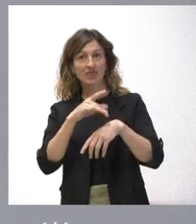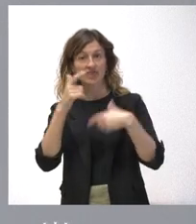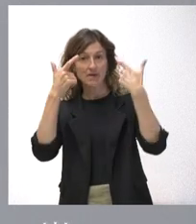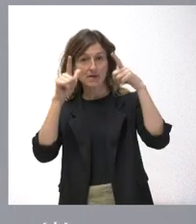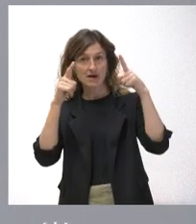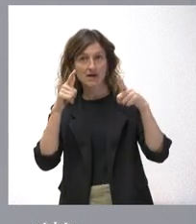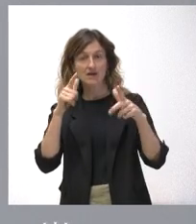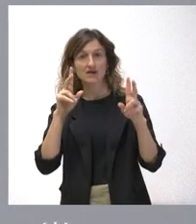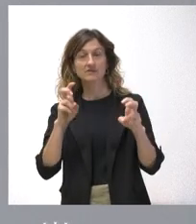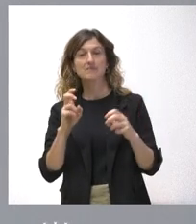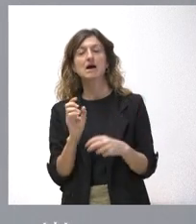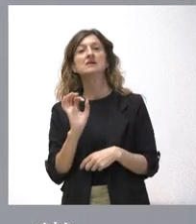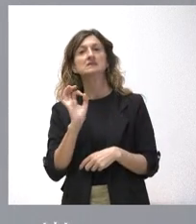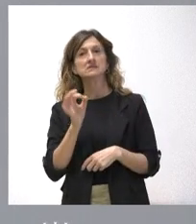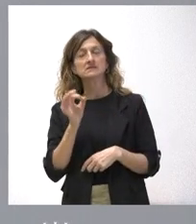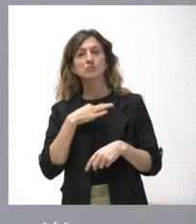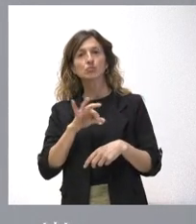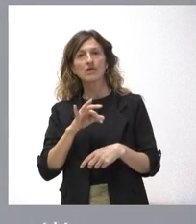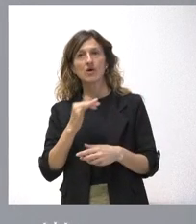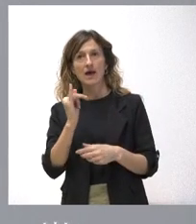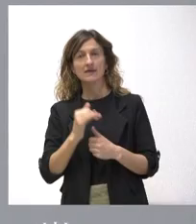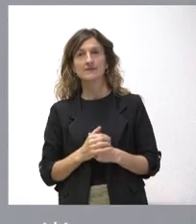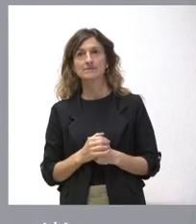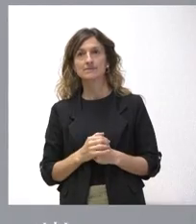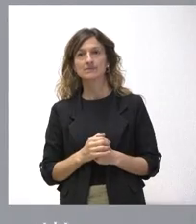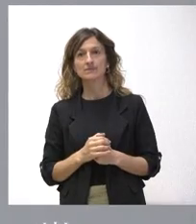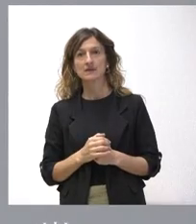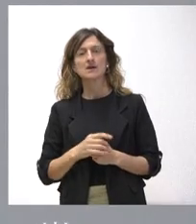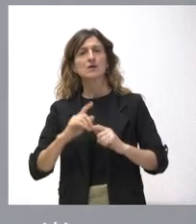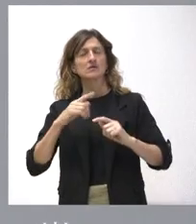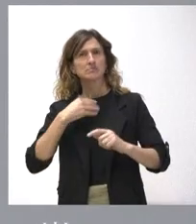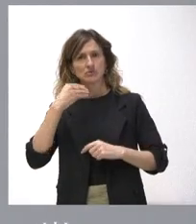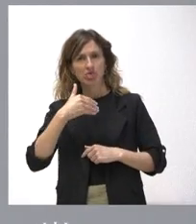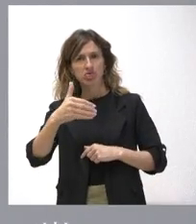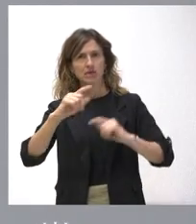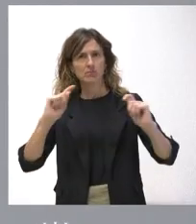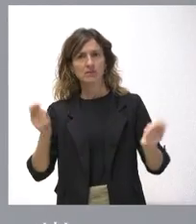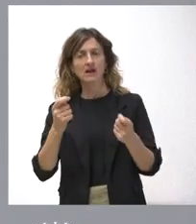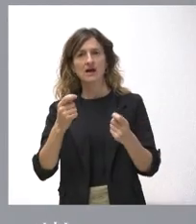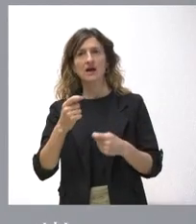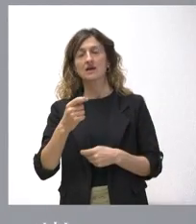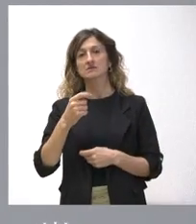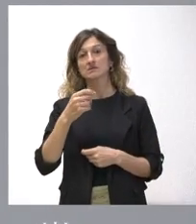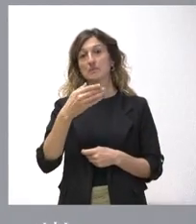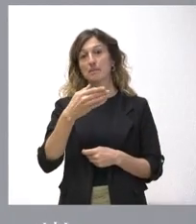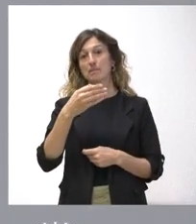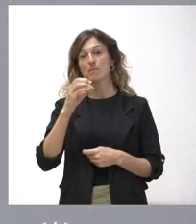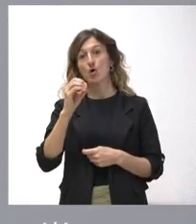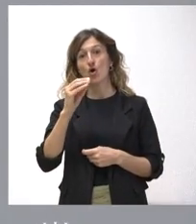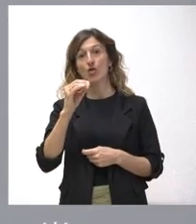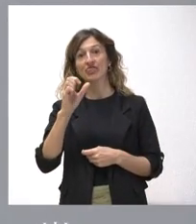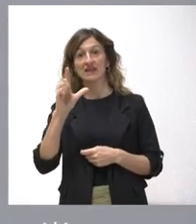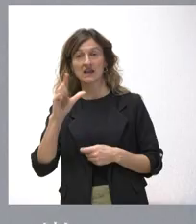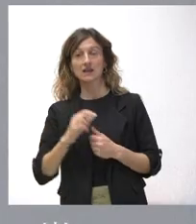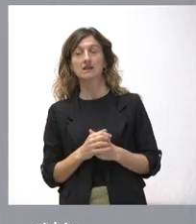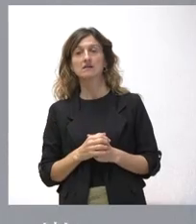hemorrágica y psihiótica sí que lo podemos disponer y, de hecho, se publicará en el boletín oficial de la comunidad. El procedimiento que